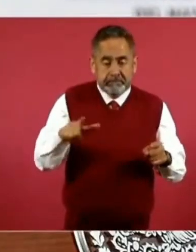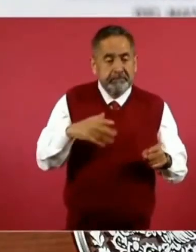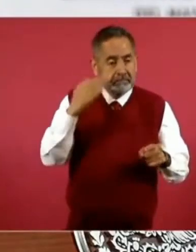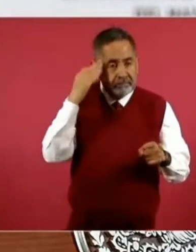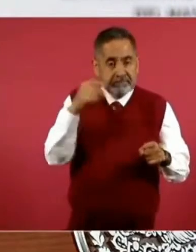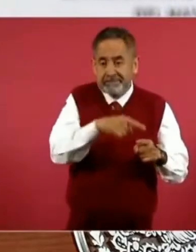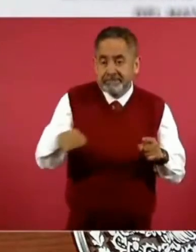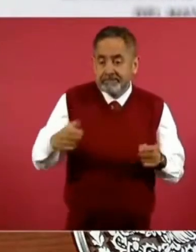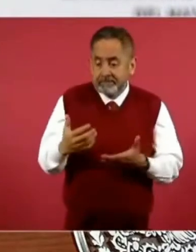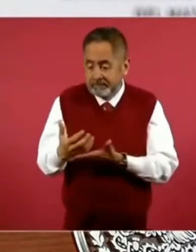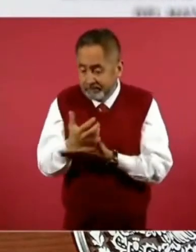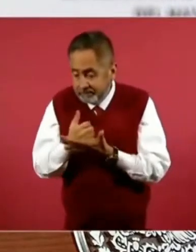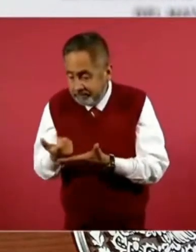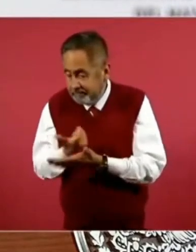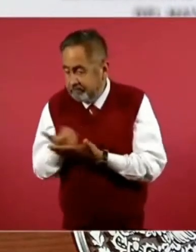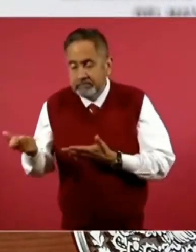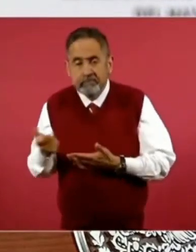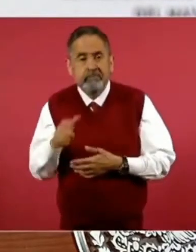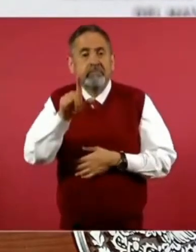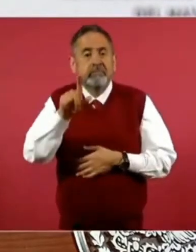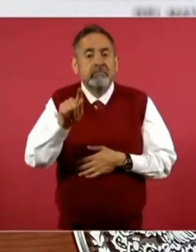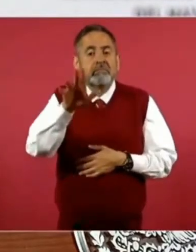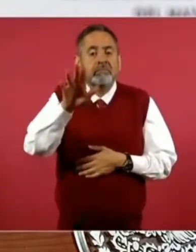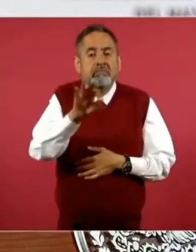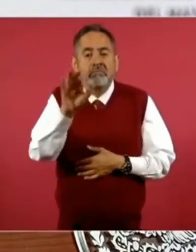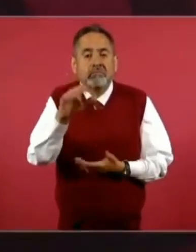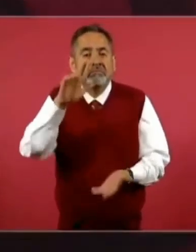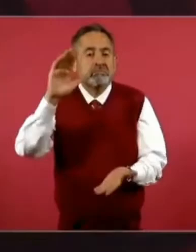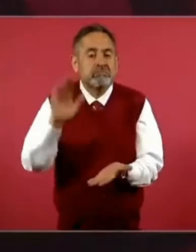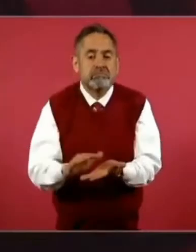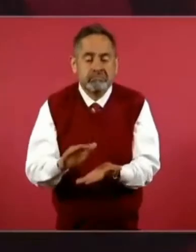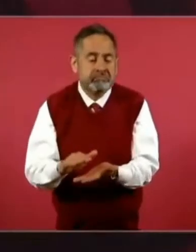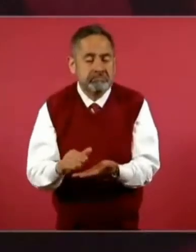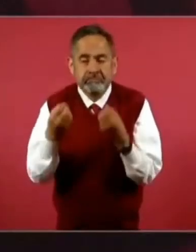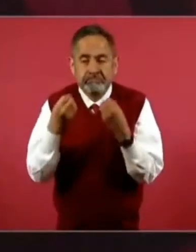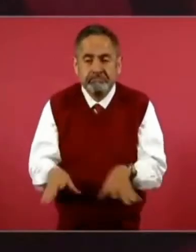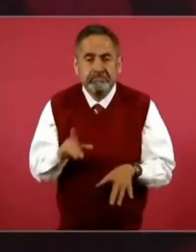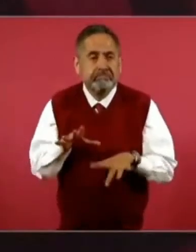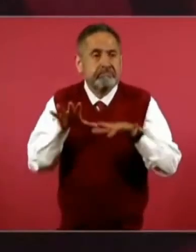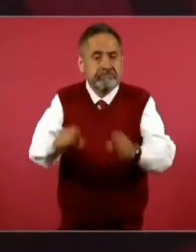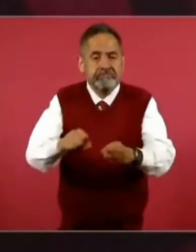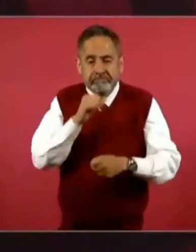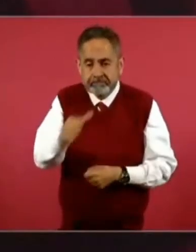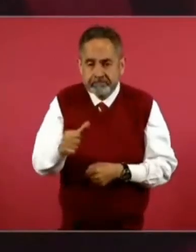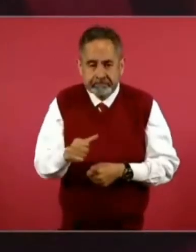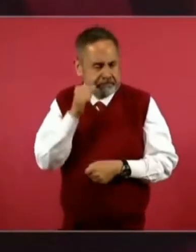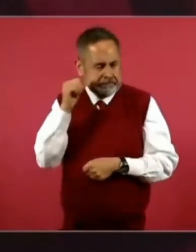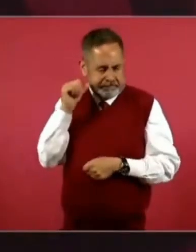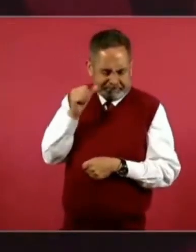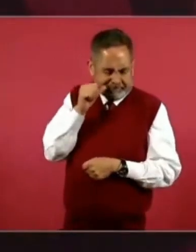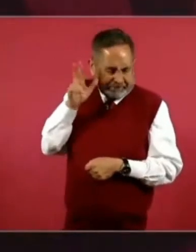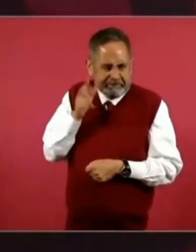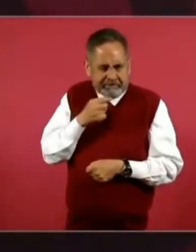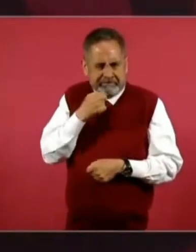75 por ciento de su poder adquisitivo. Lo decíamos ayer, antier,